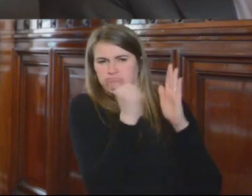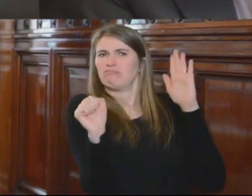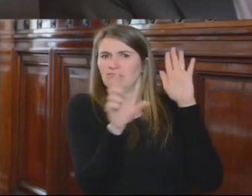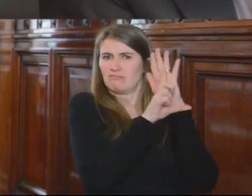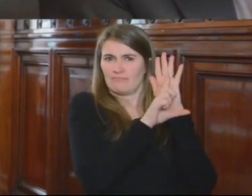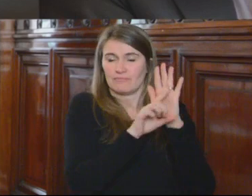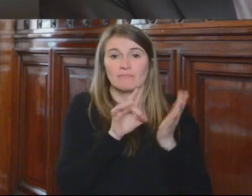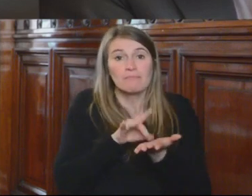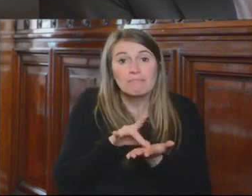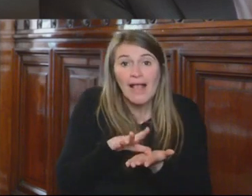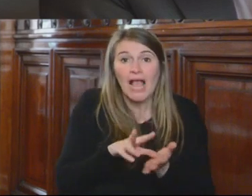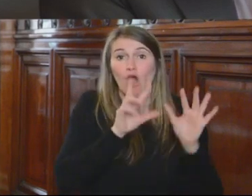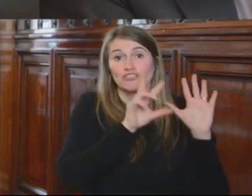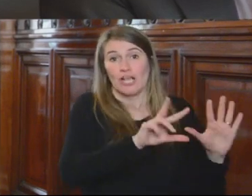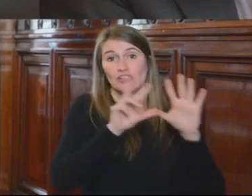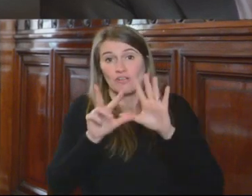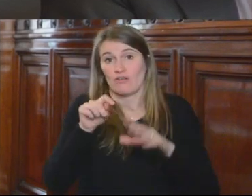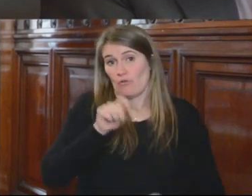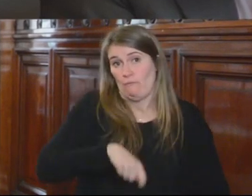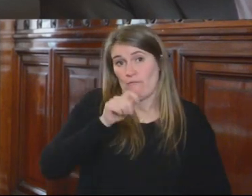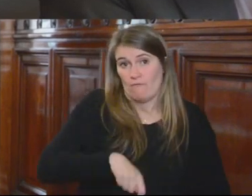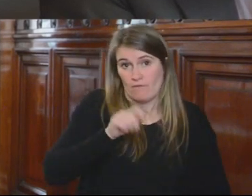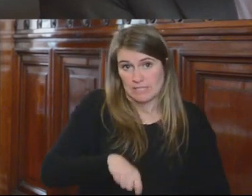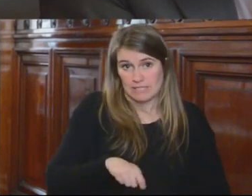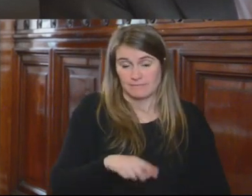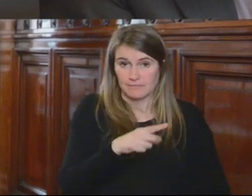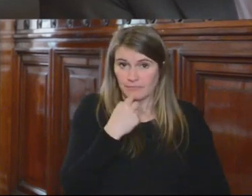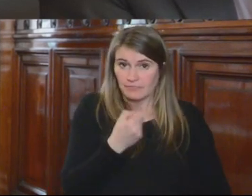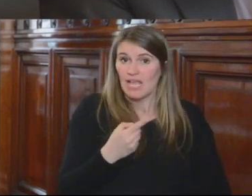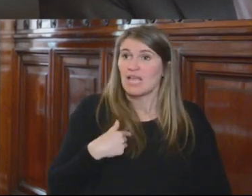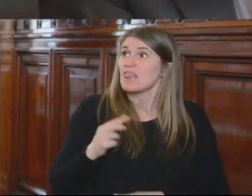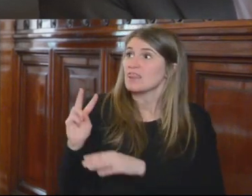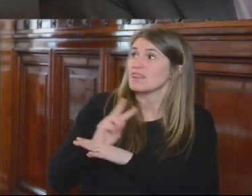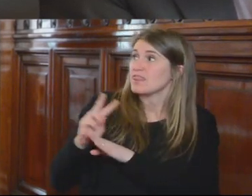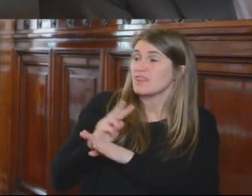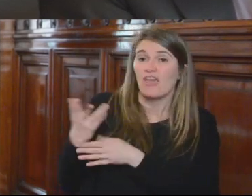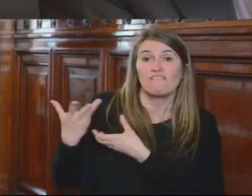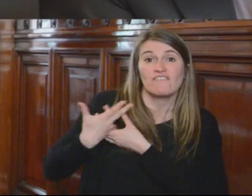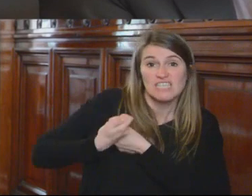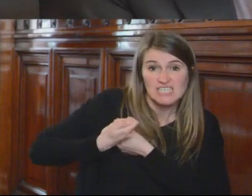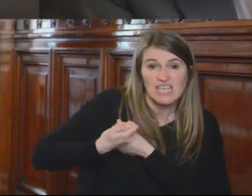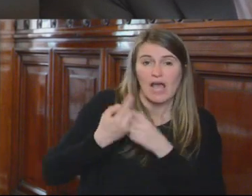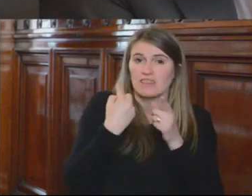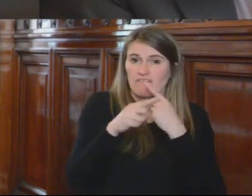88 jueces, los mismos que han asumido una defensa que ha sido variada,